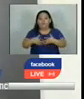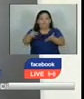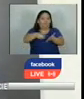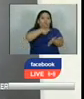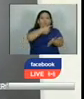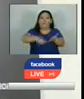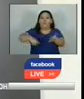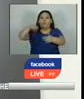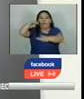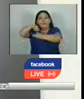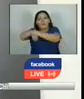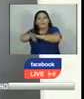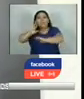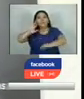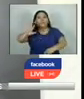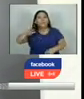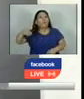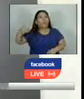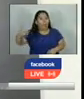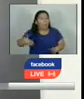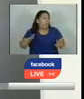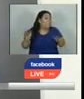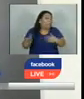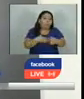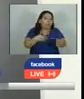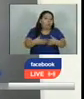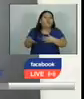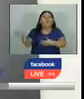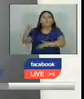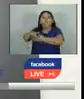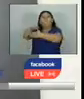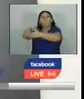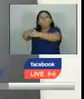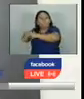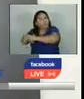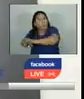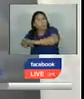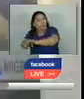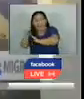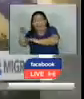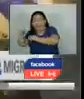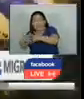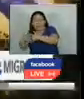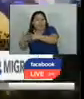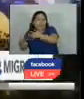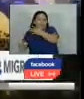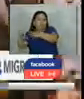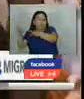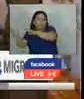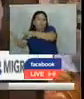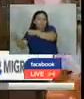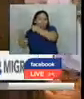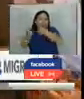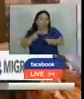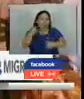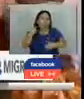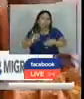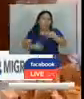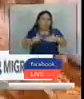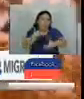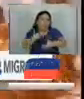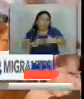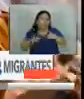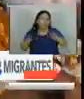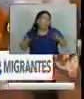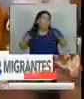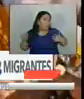años y si las personas vuelven a ingresar durante ese tiempo a Estados Unidos existe la posibilidad de que sean procesadas penalmente por